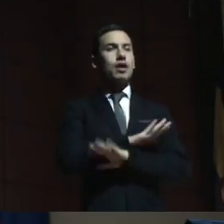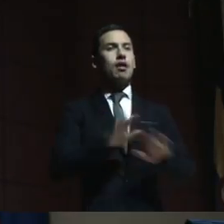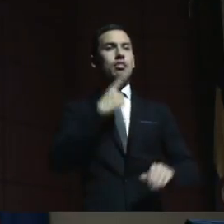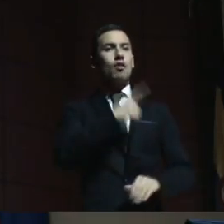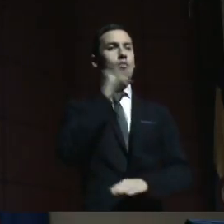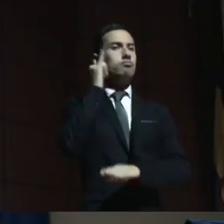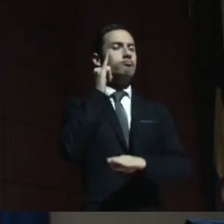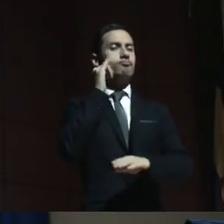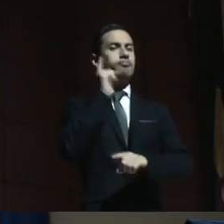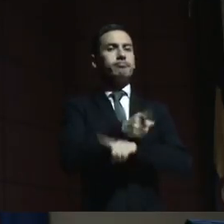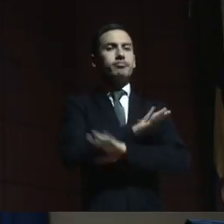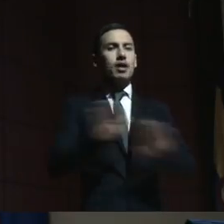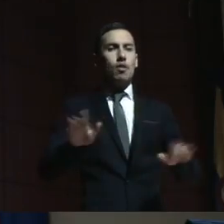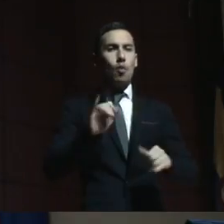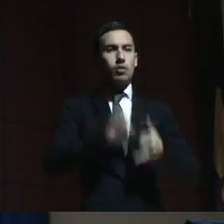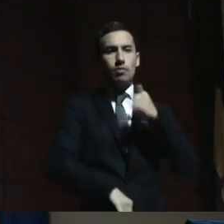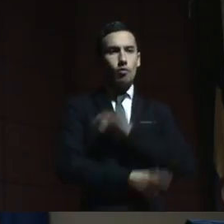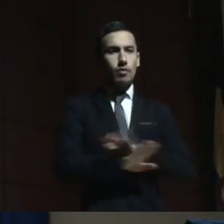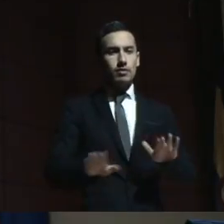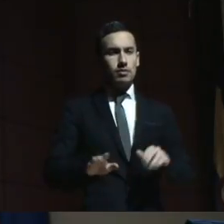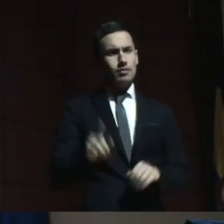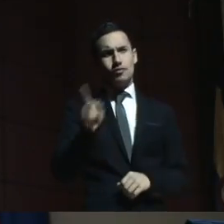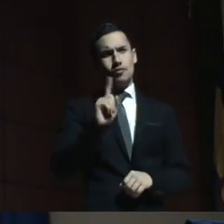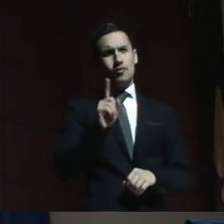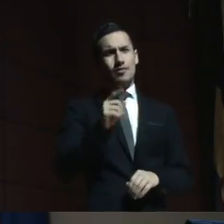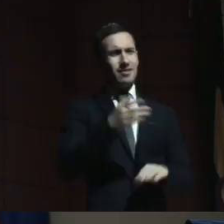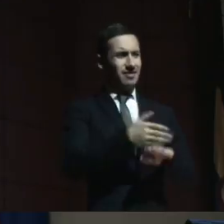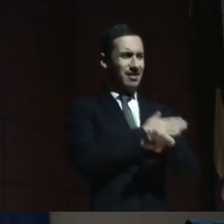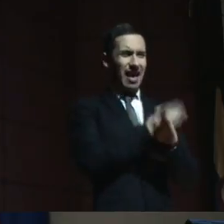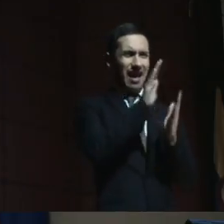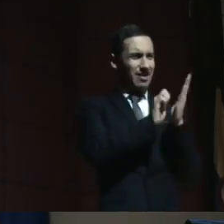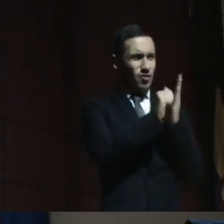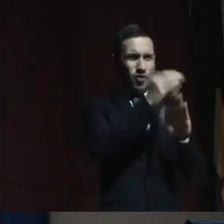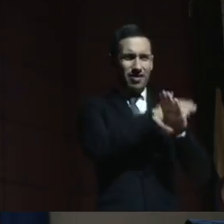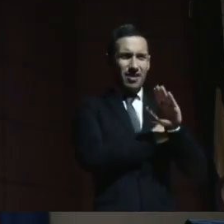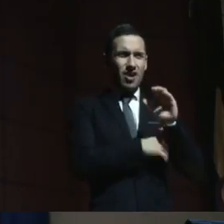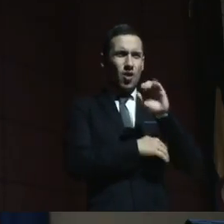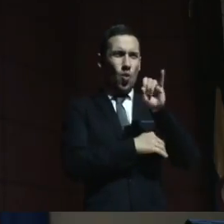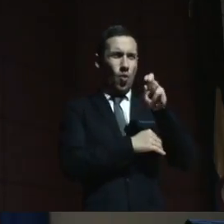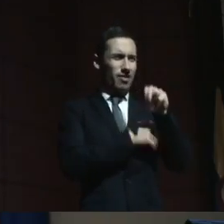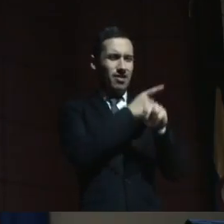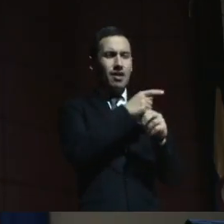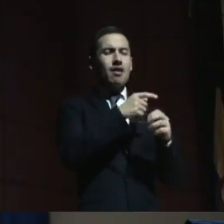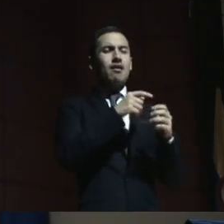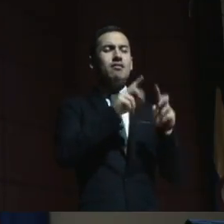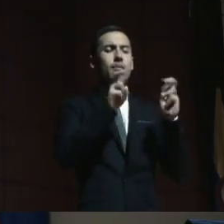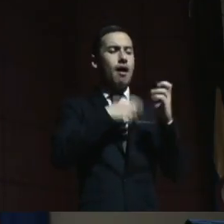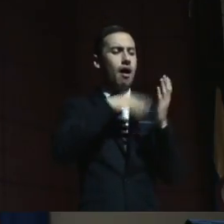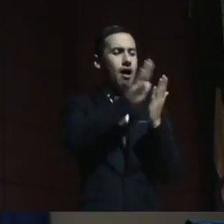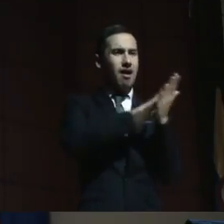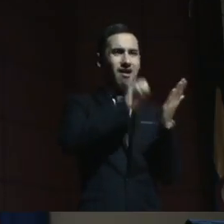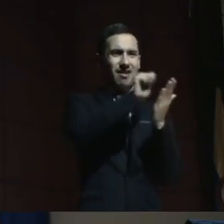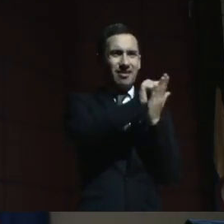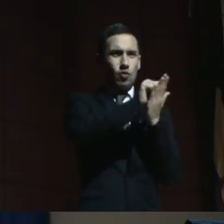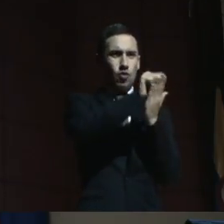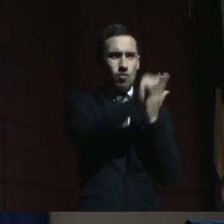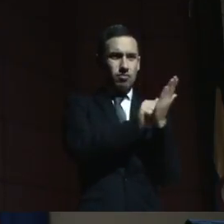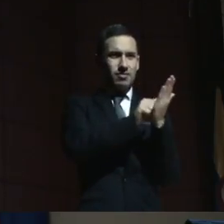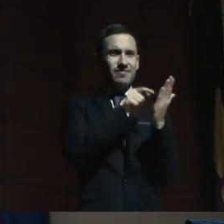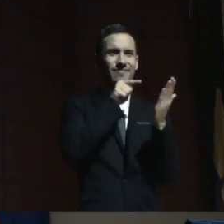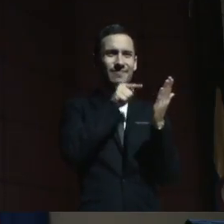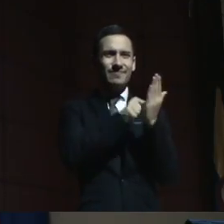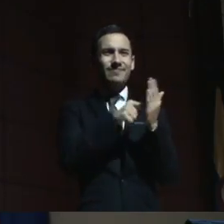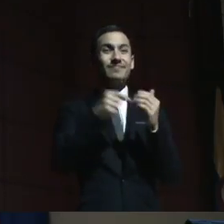¿sí? Anoche Juan me mandaba un artículo de una pareja de jóvenes con síndrome de Down que muestran en un trailer